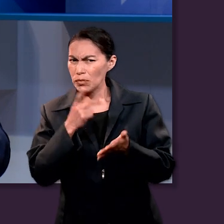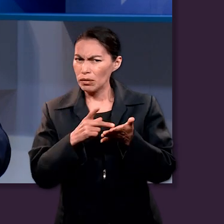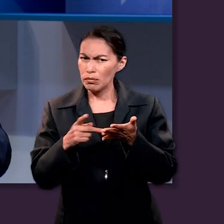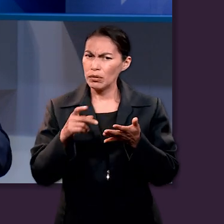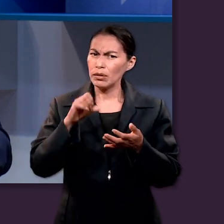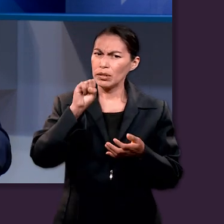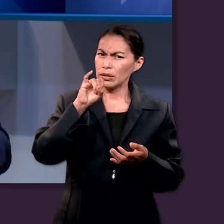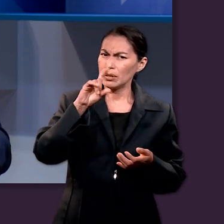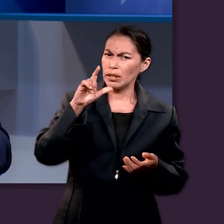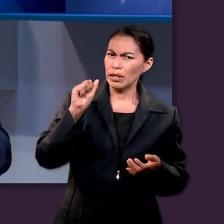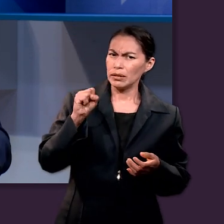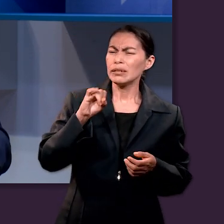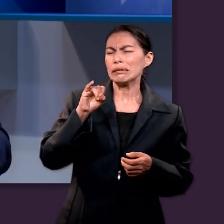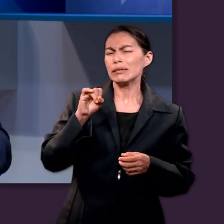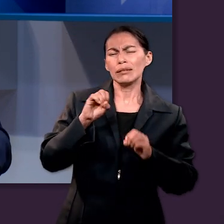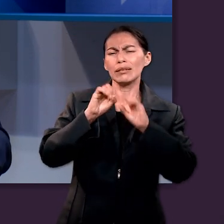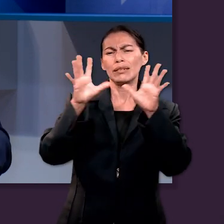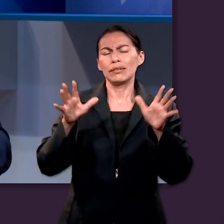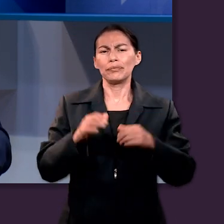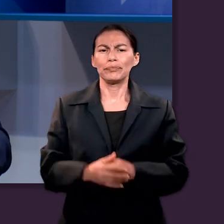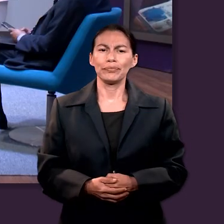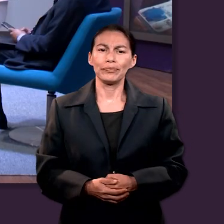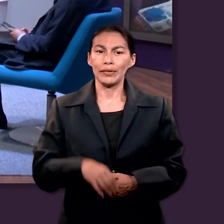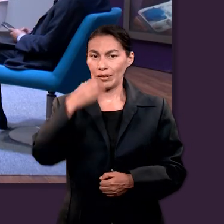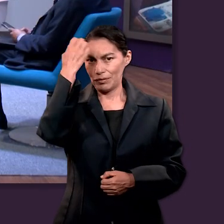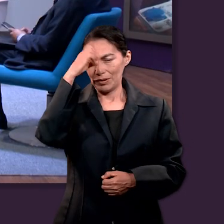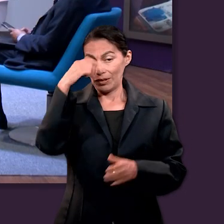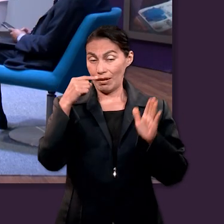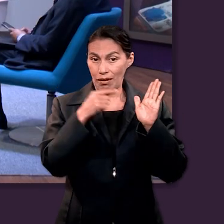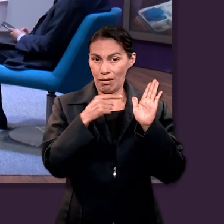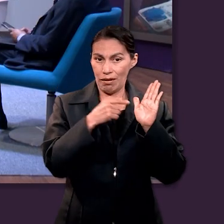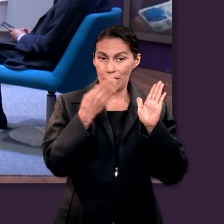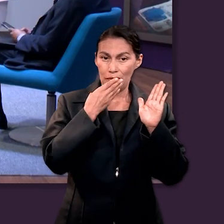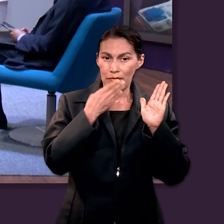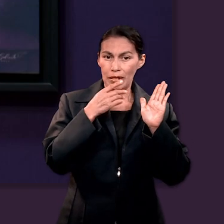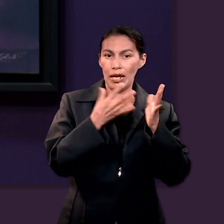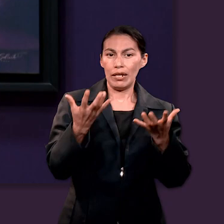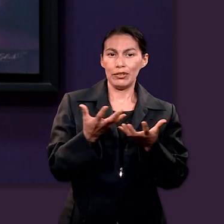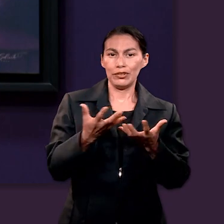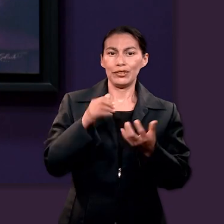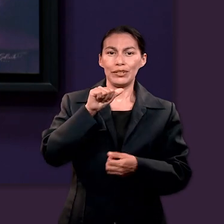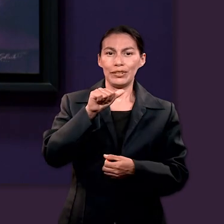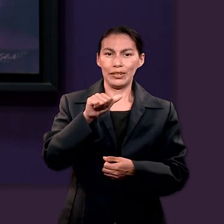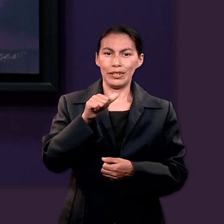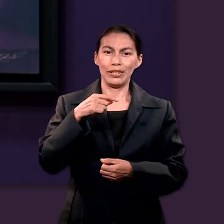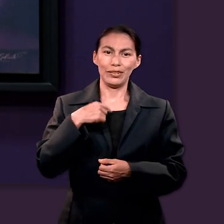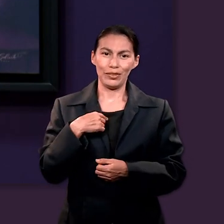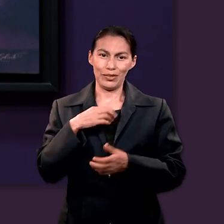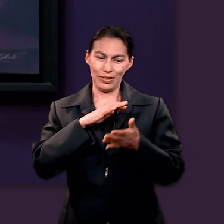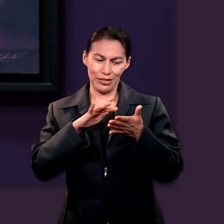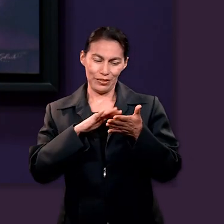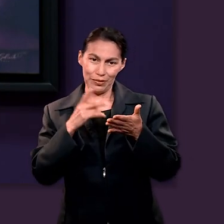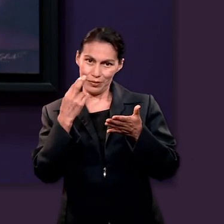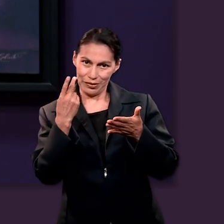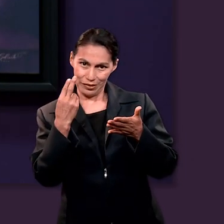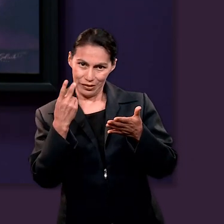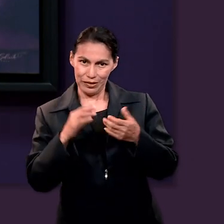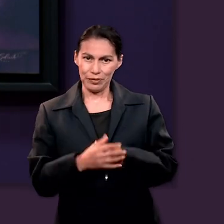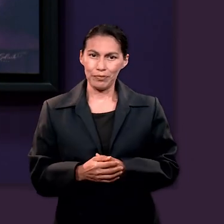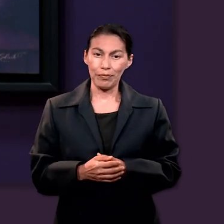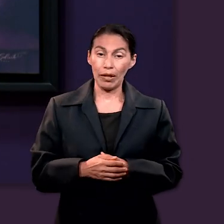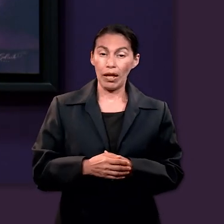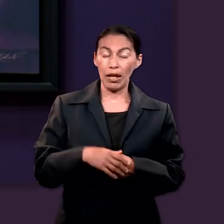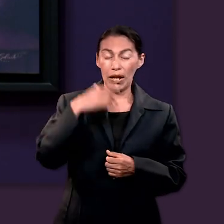Pablo y Silas. Claro que sí. Bueno, esta experiencia se encuentra en Hechos 16 y voy a comenzar leyendo el 25.